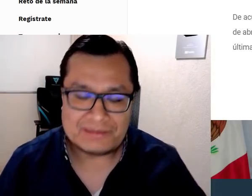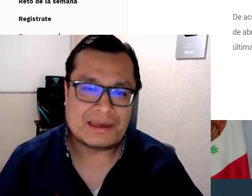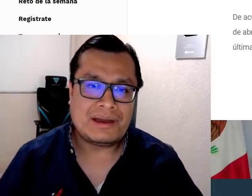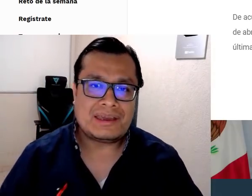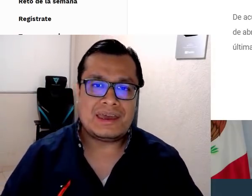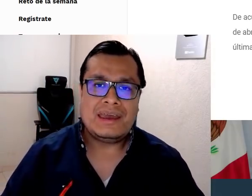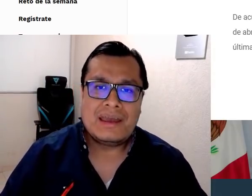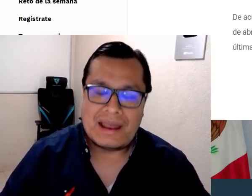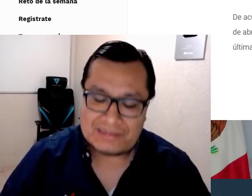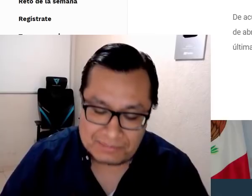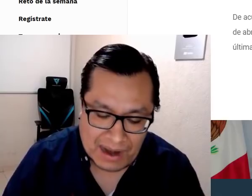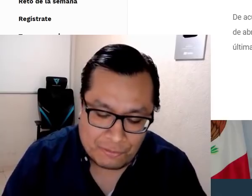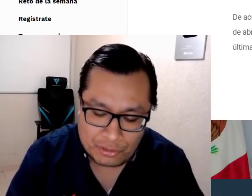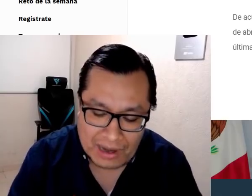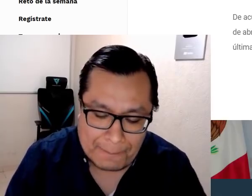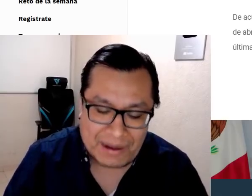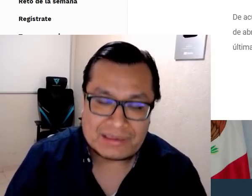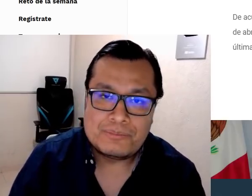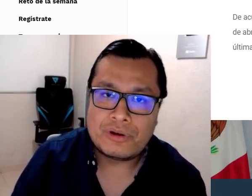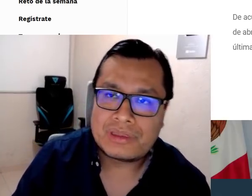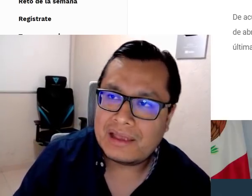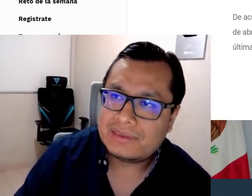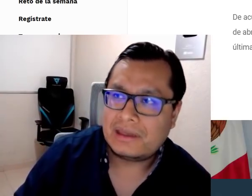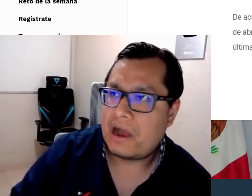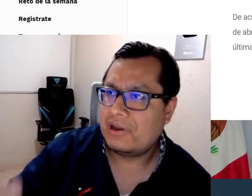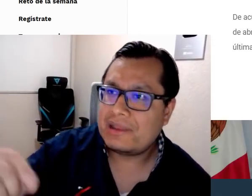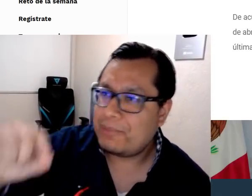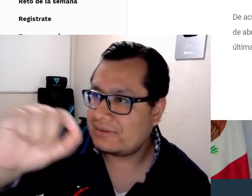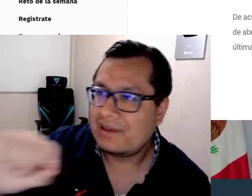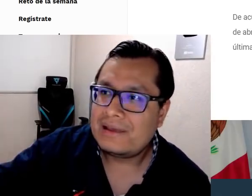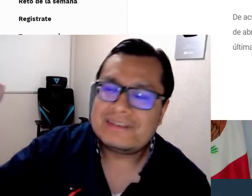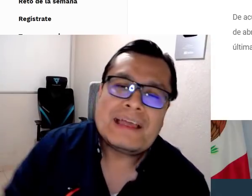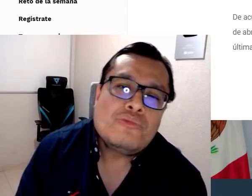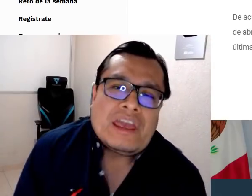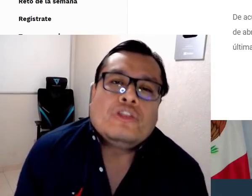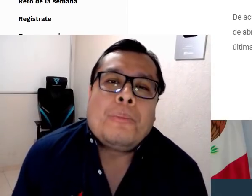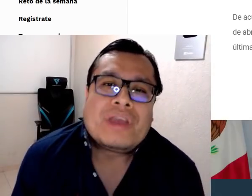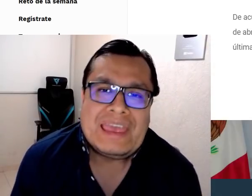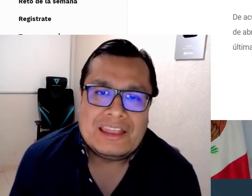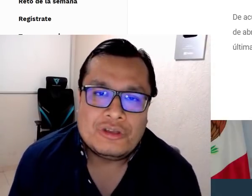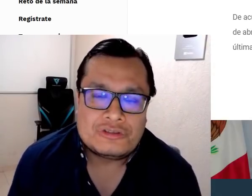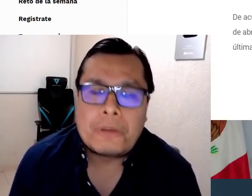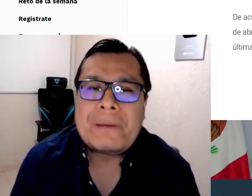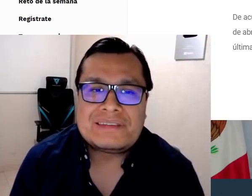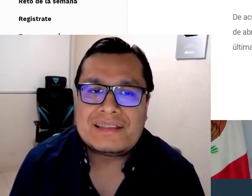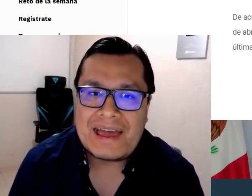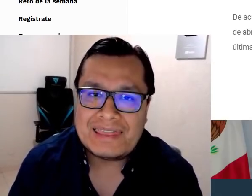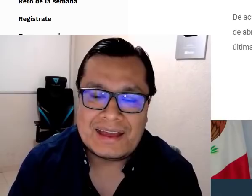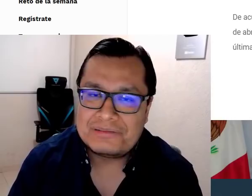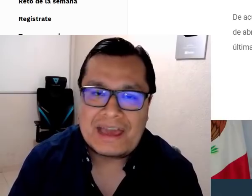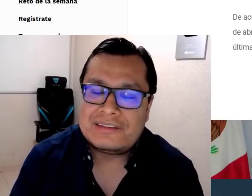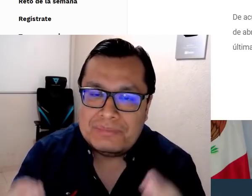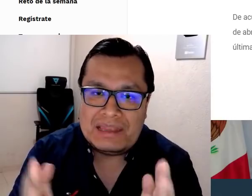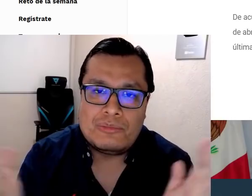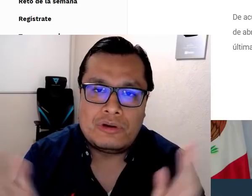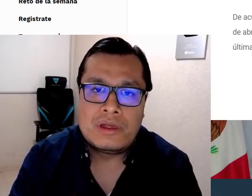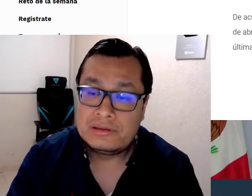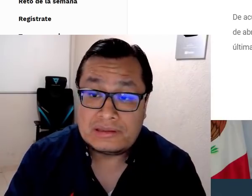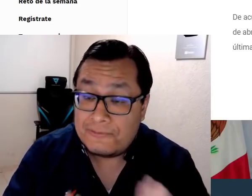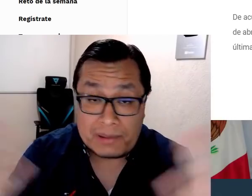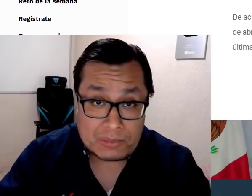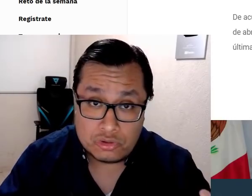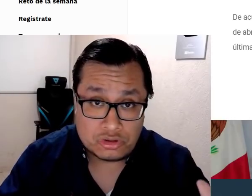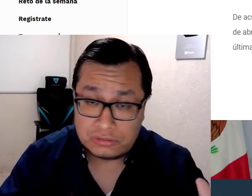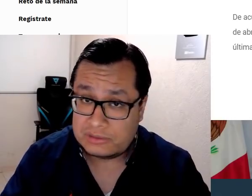sí, se pensaba que el semáforo era parte importante. Ahorita, pues, se están muriendo poquitos, no pasa nada, ya es mínimo.